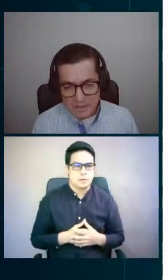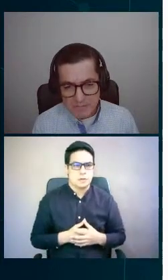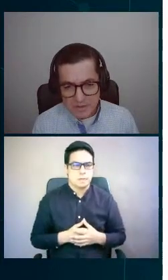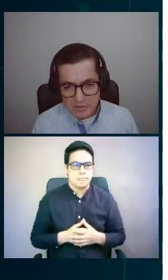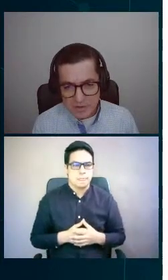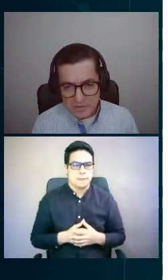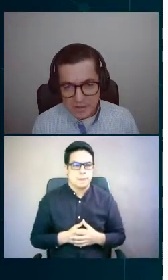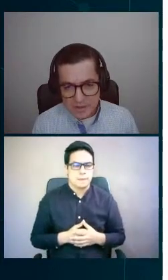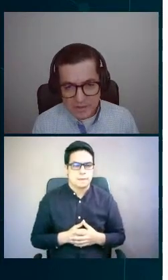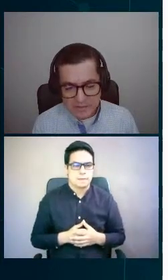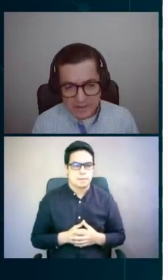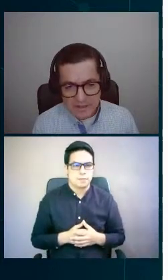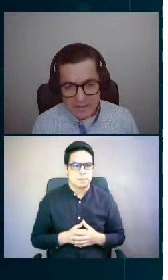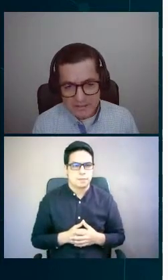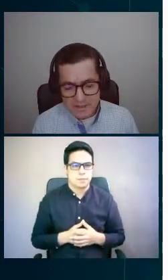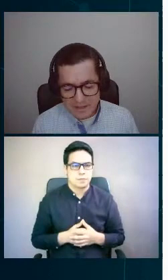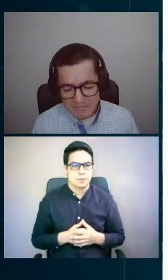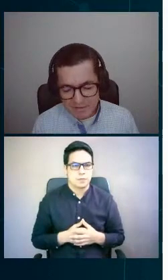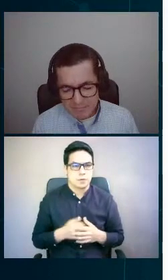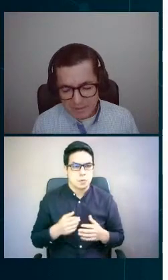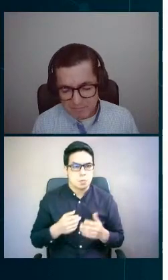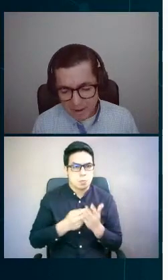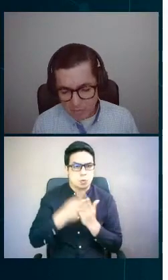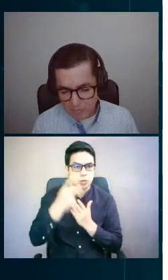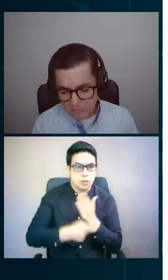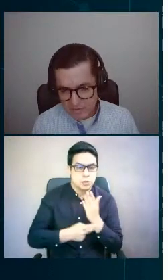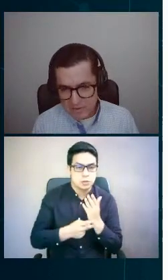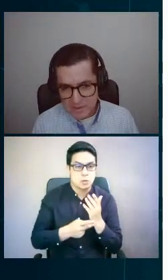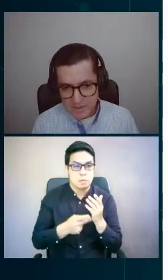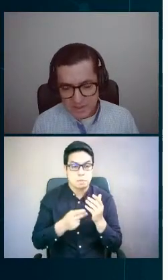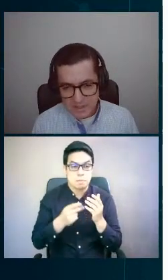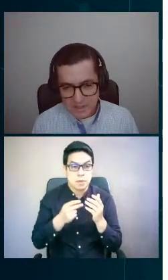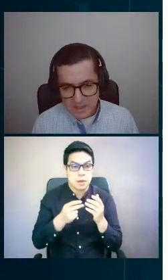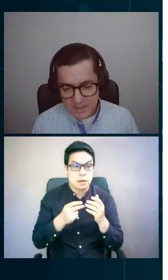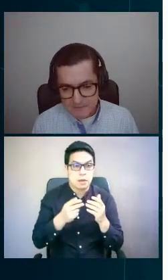de medición inteligente y tarifas prepago,